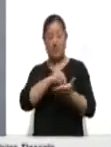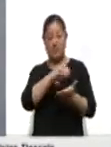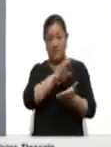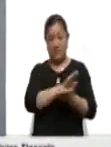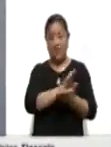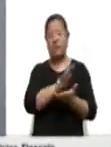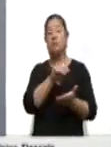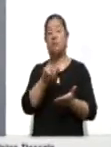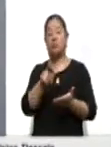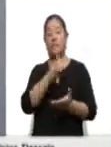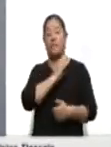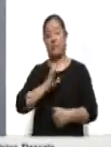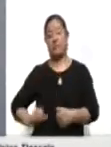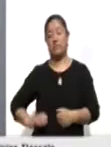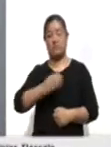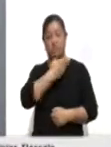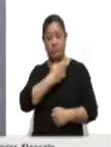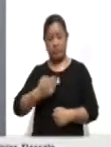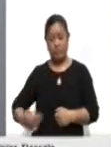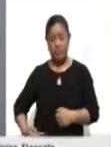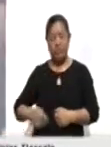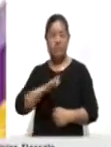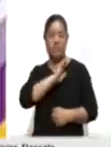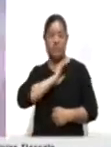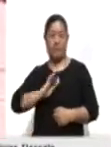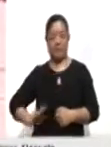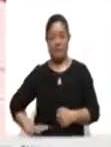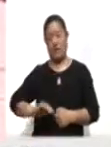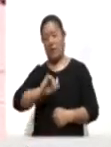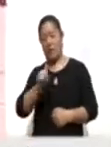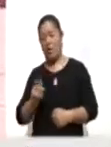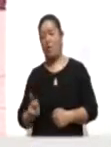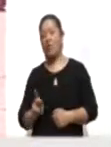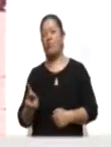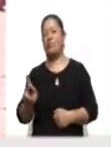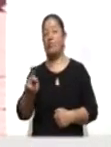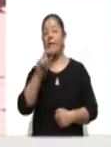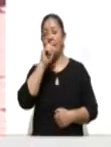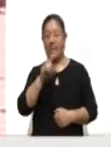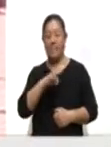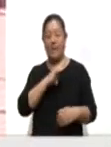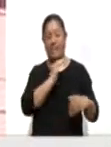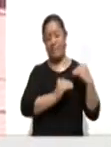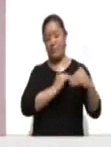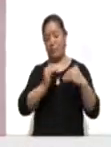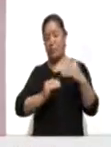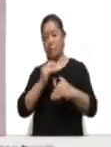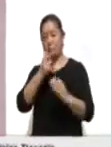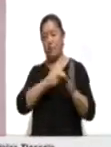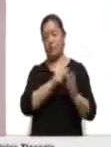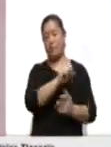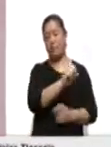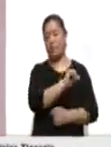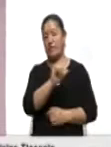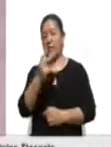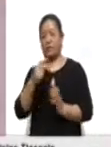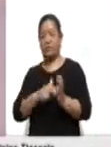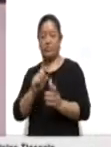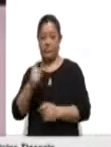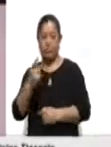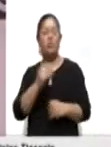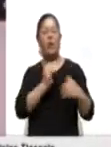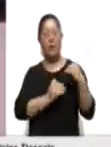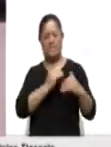candidatos a presidentes municipales y de comunidad. El proceso electoral local 2020-2021 avanza